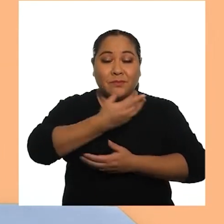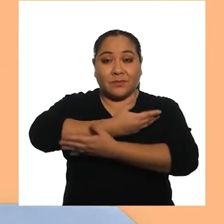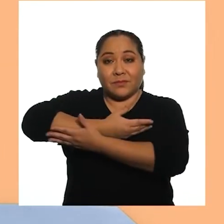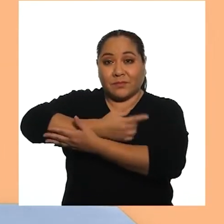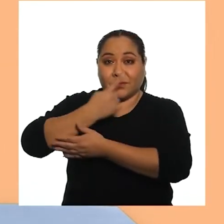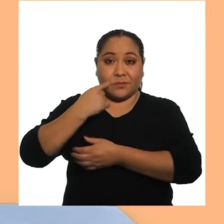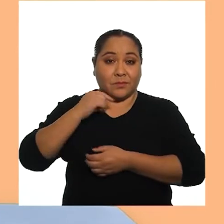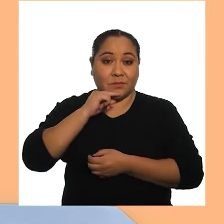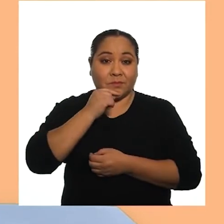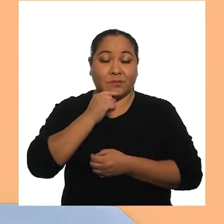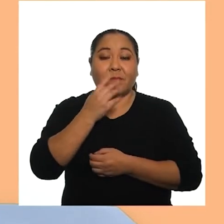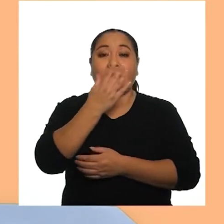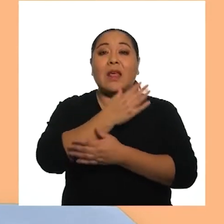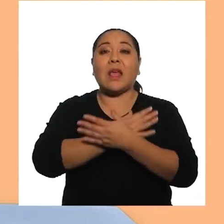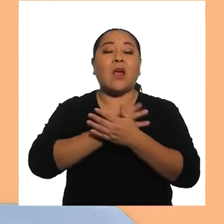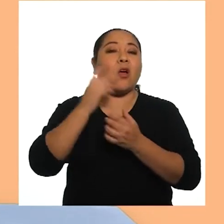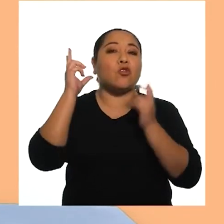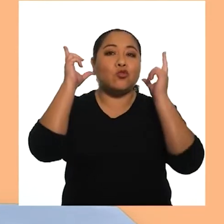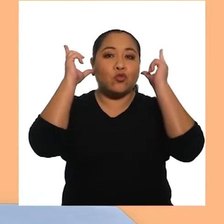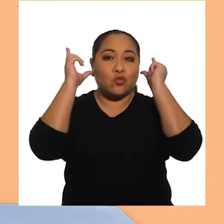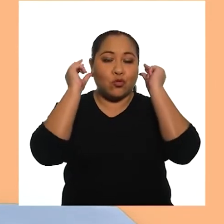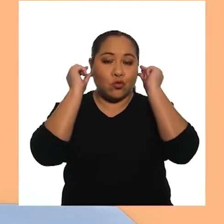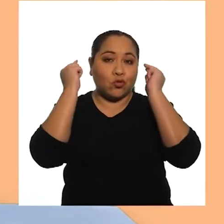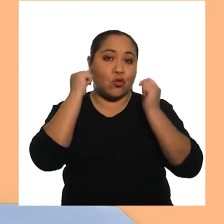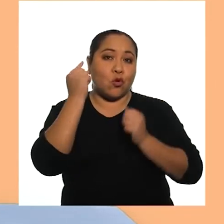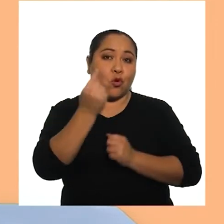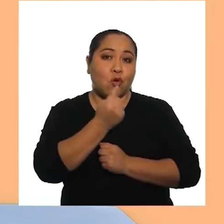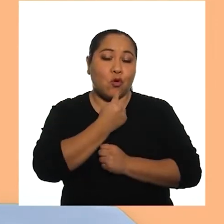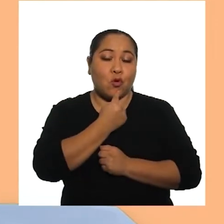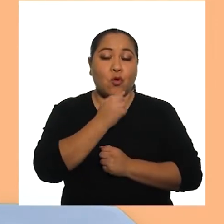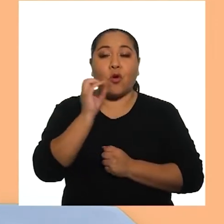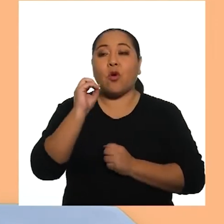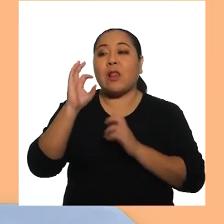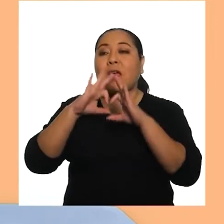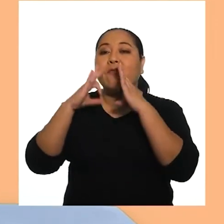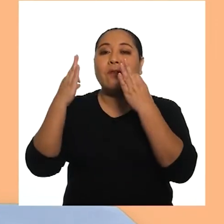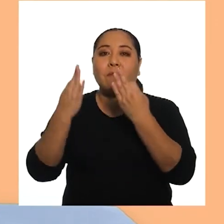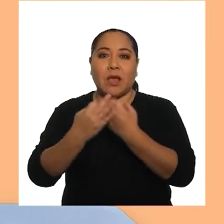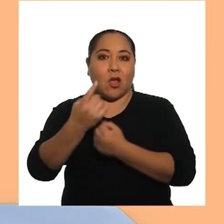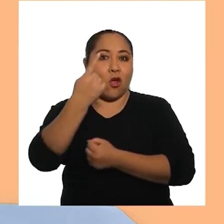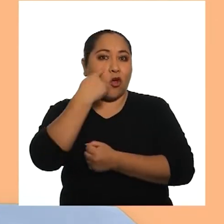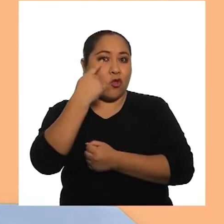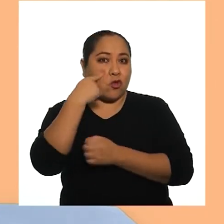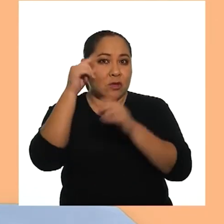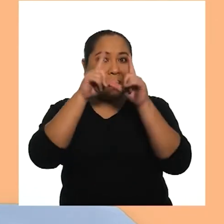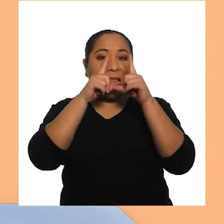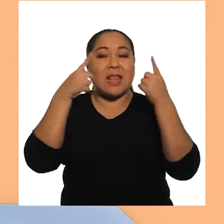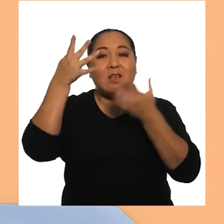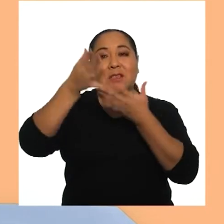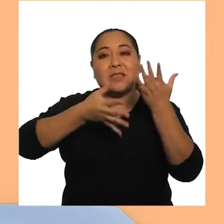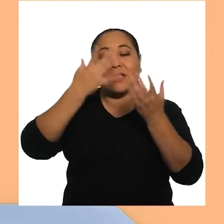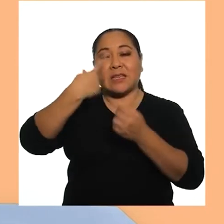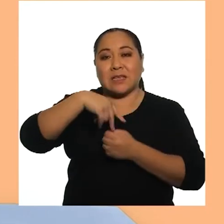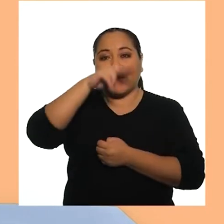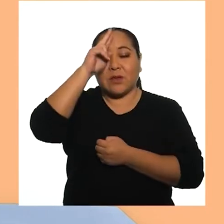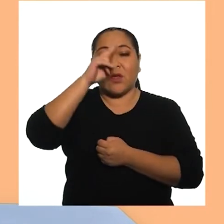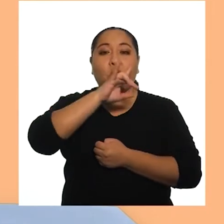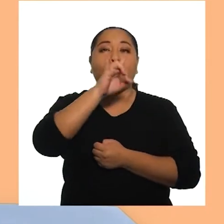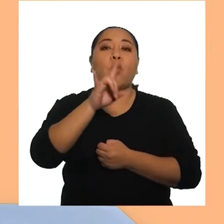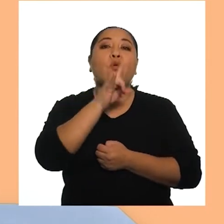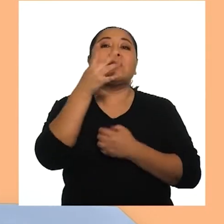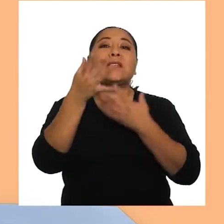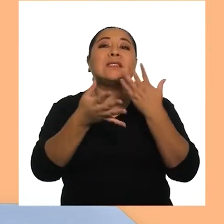Si la bebé o el bebé presenta discapacidad auditiva Si la familia conoce la lengua de señas peruana